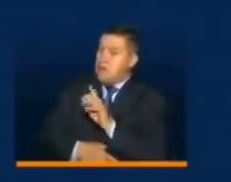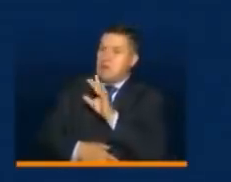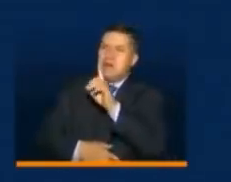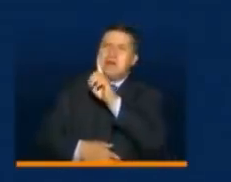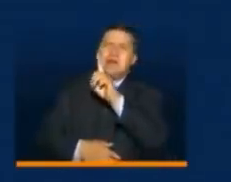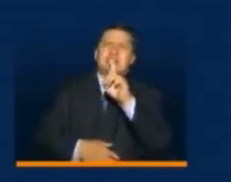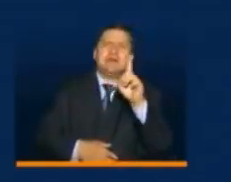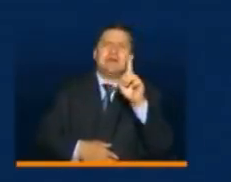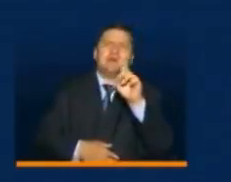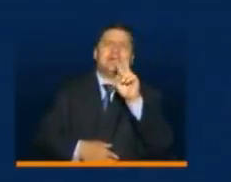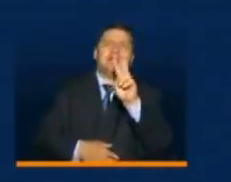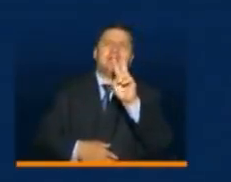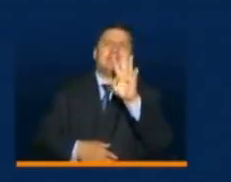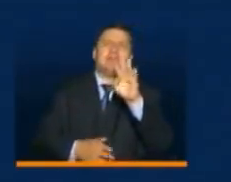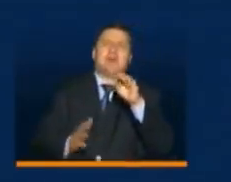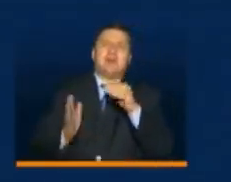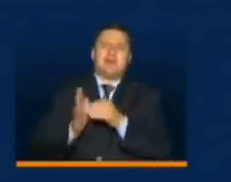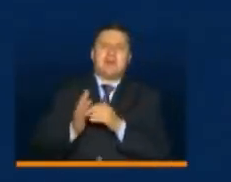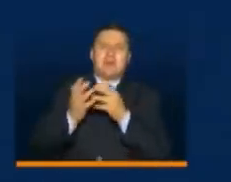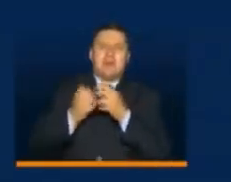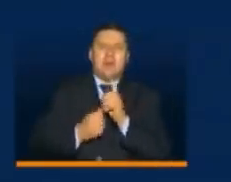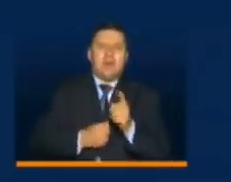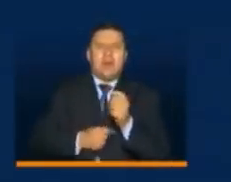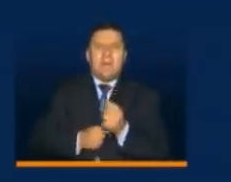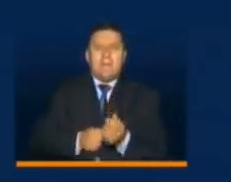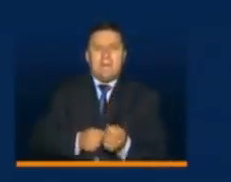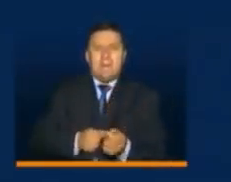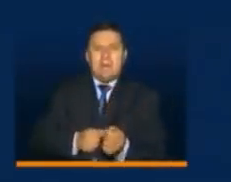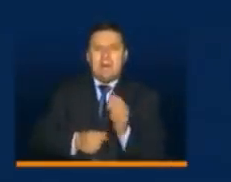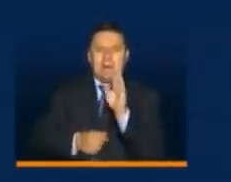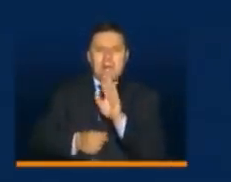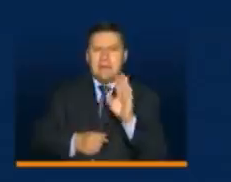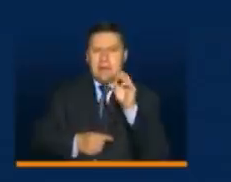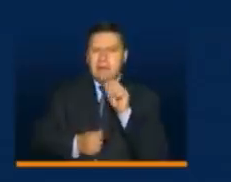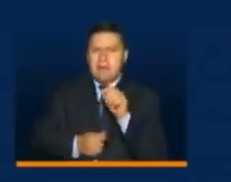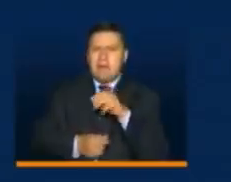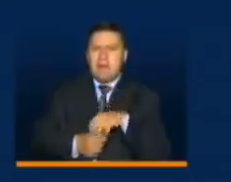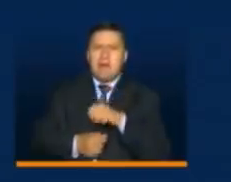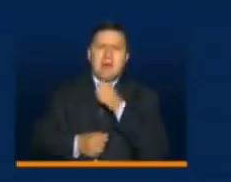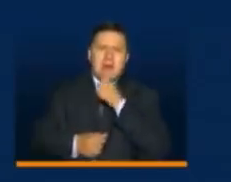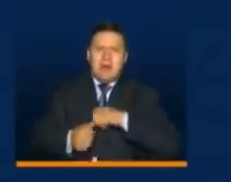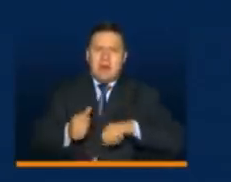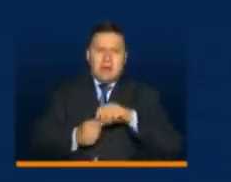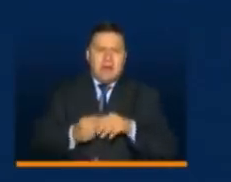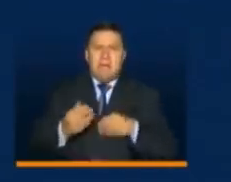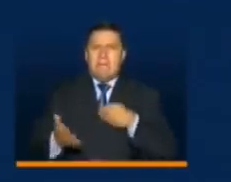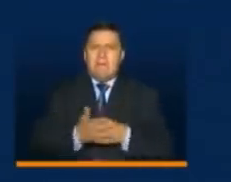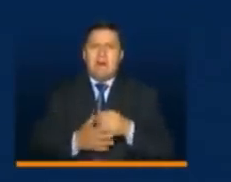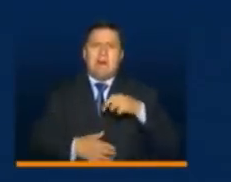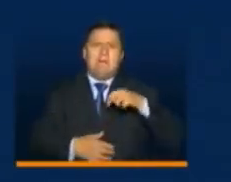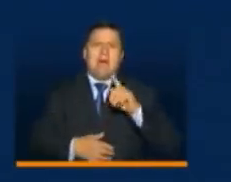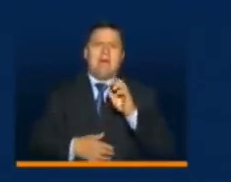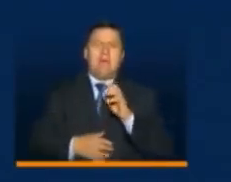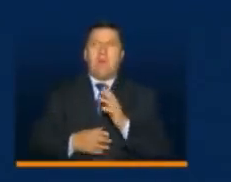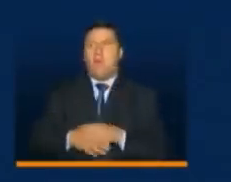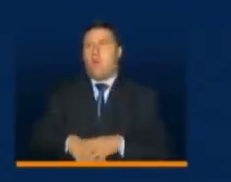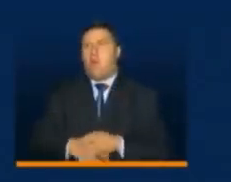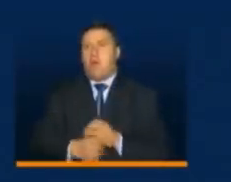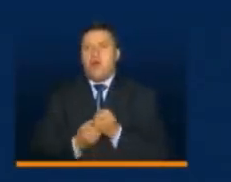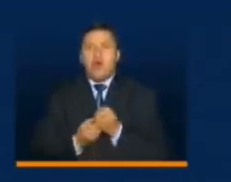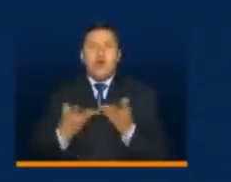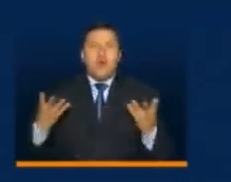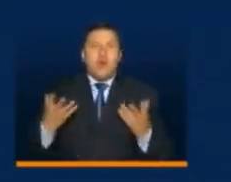124 mil empleados en el departamento recibiendo el PAEF. Otro número muy